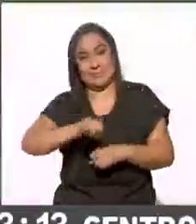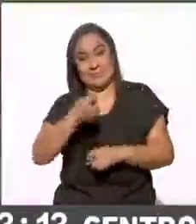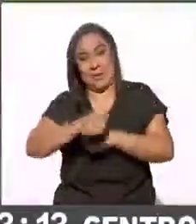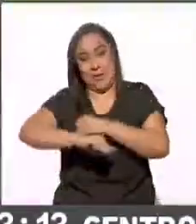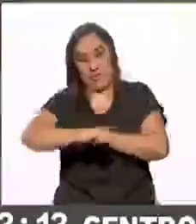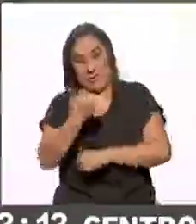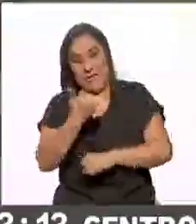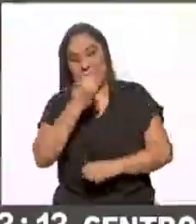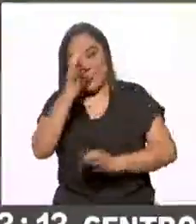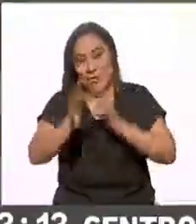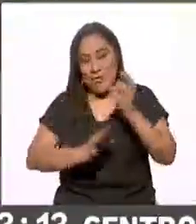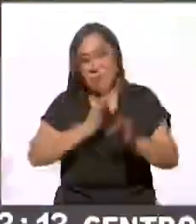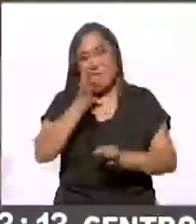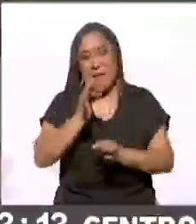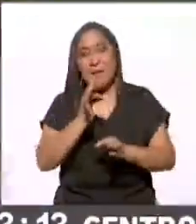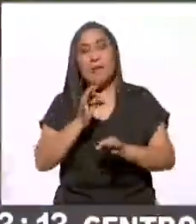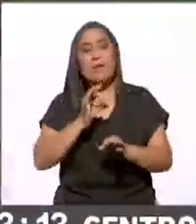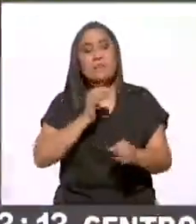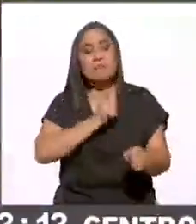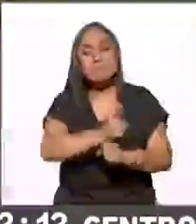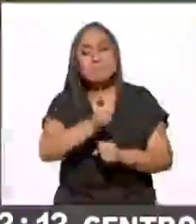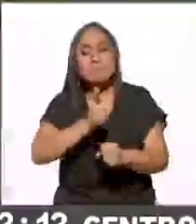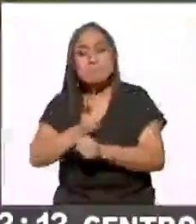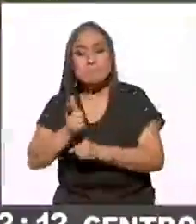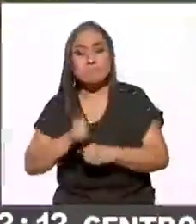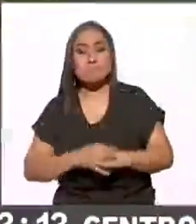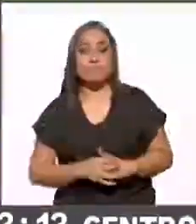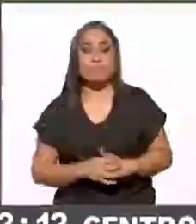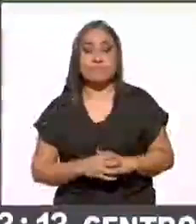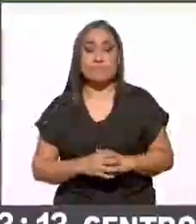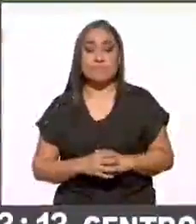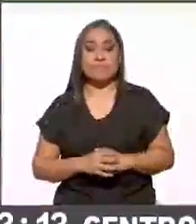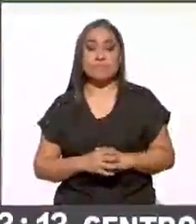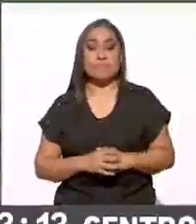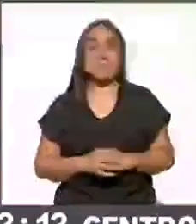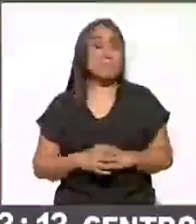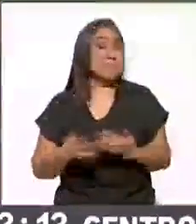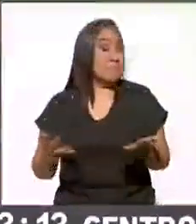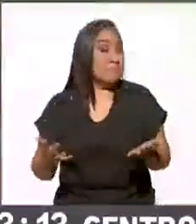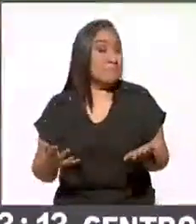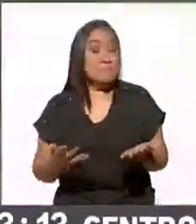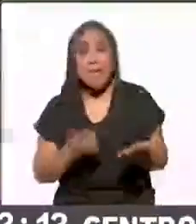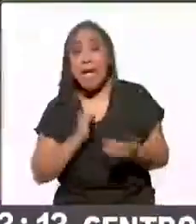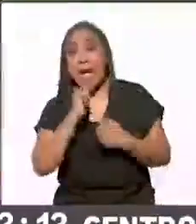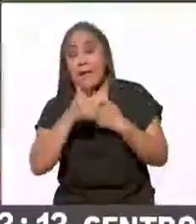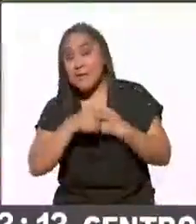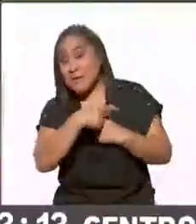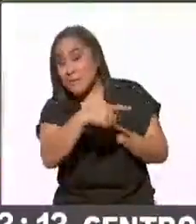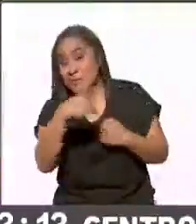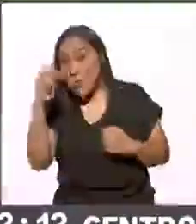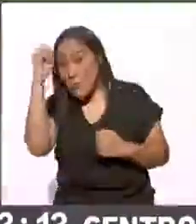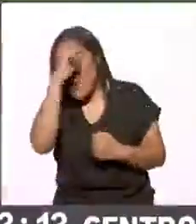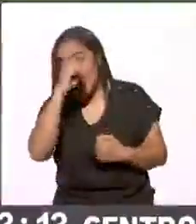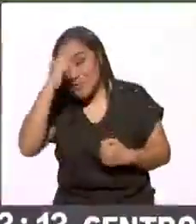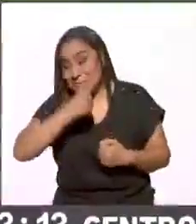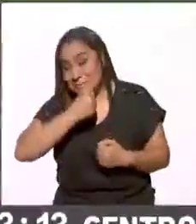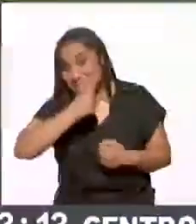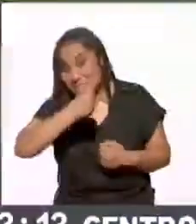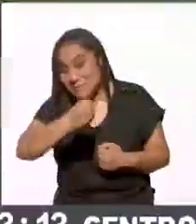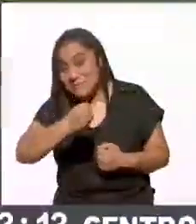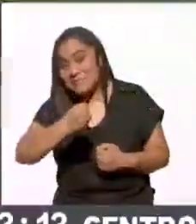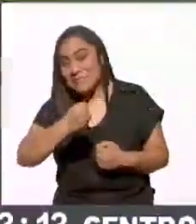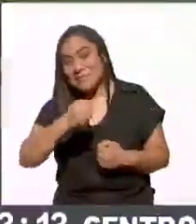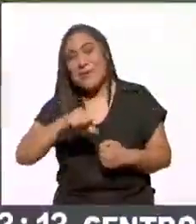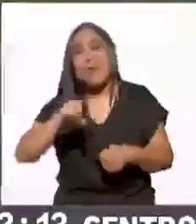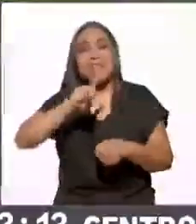noticias falsas, muchachos. Pues, no sé, en el estudio si tengan algún comentario sobre toda esta